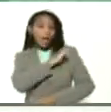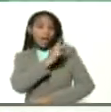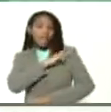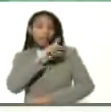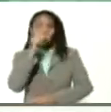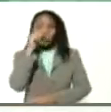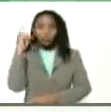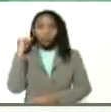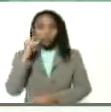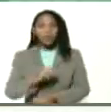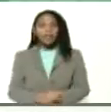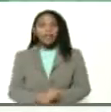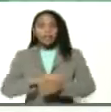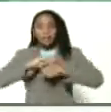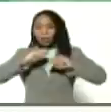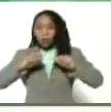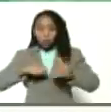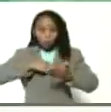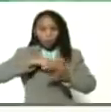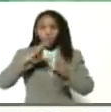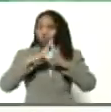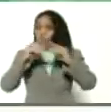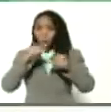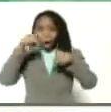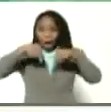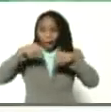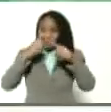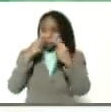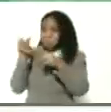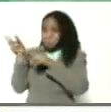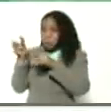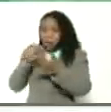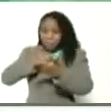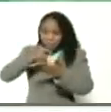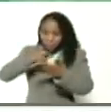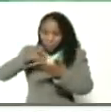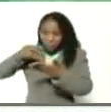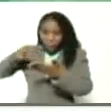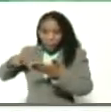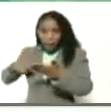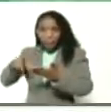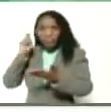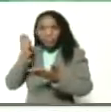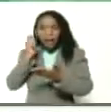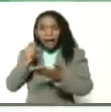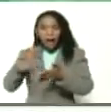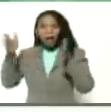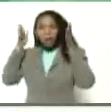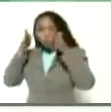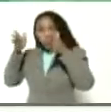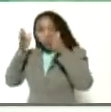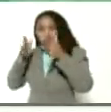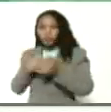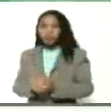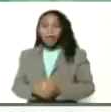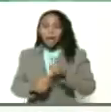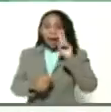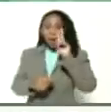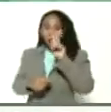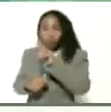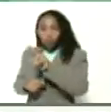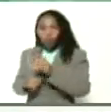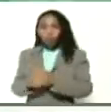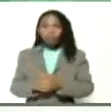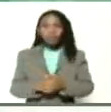territoriales, tomando nota, todos están tomando nota de las orientaciones, la visión,